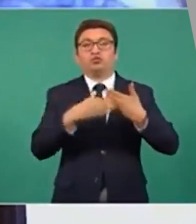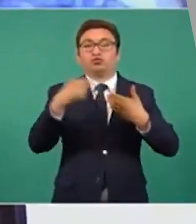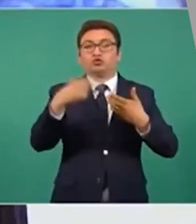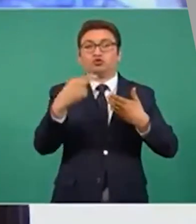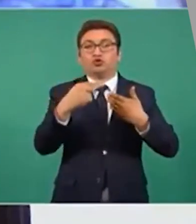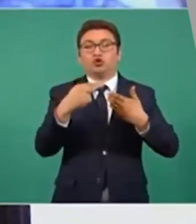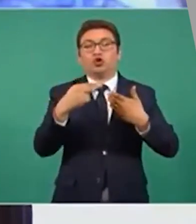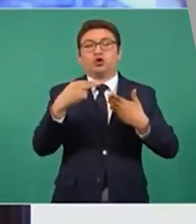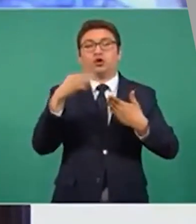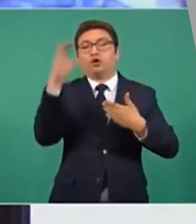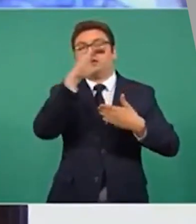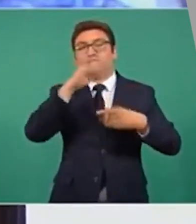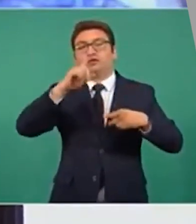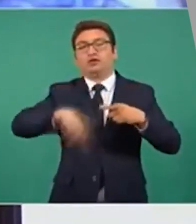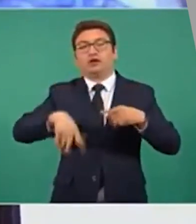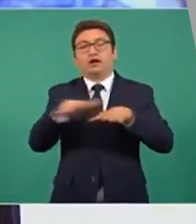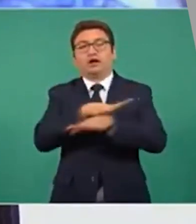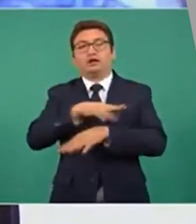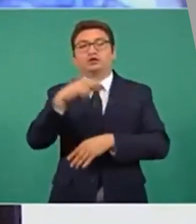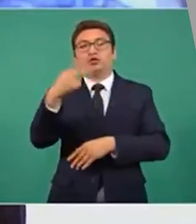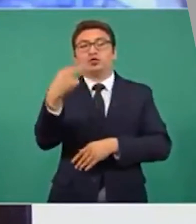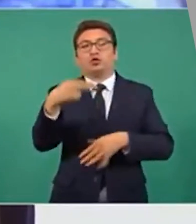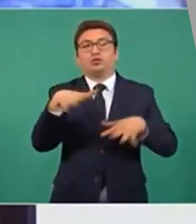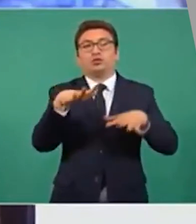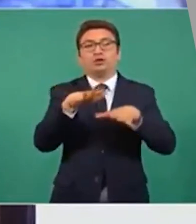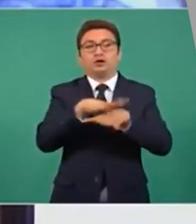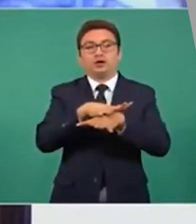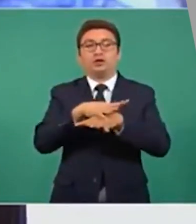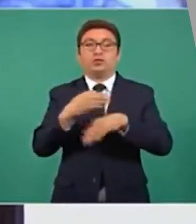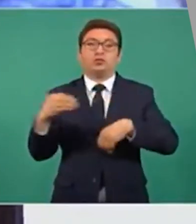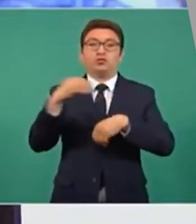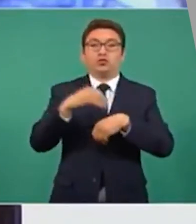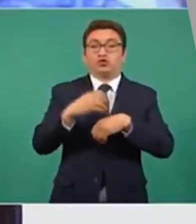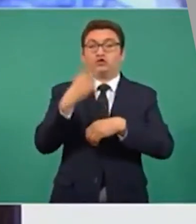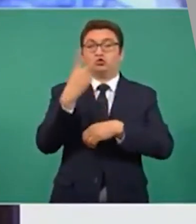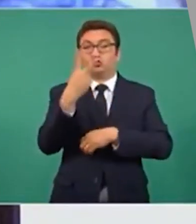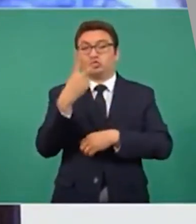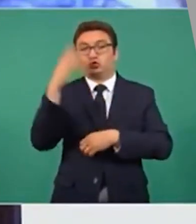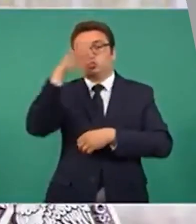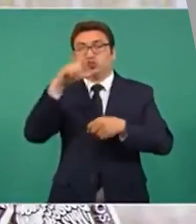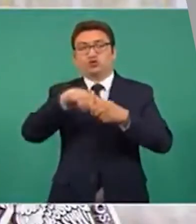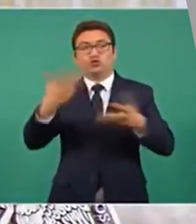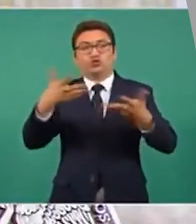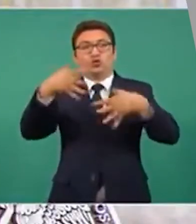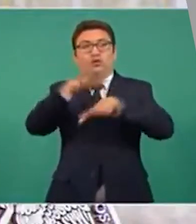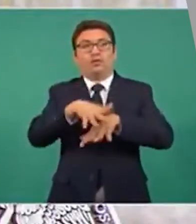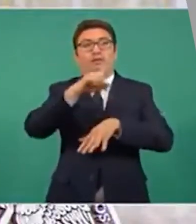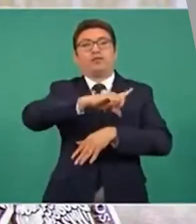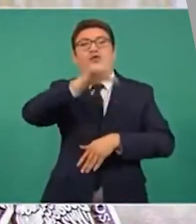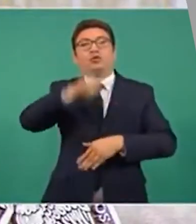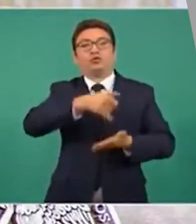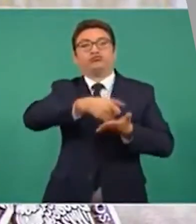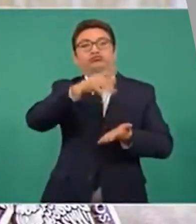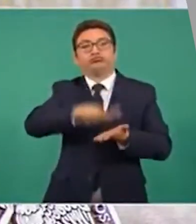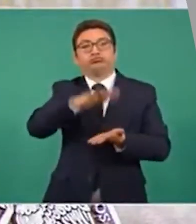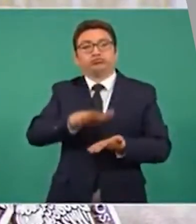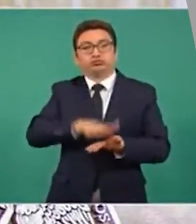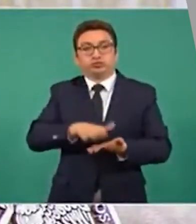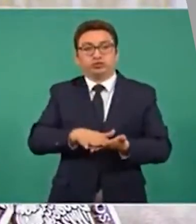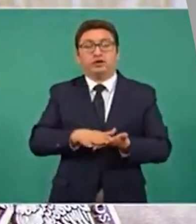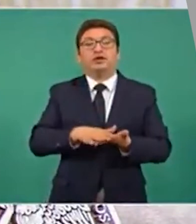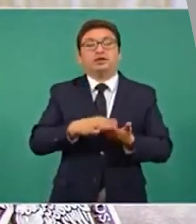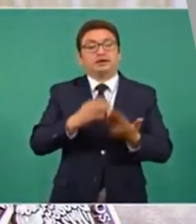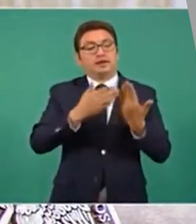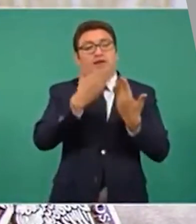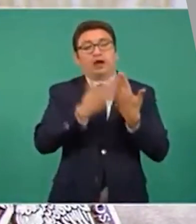al cuadro de la conquista, a la fusión de dos culturas para poder imprimirlo. Así, para convertir en dinero